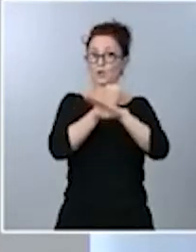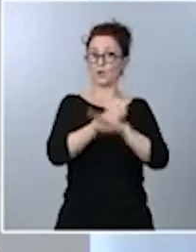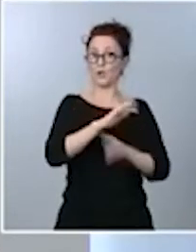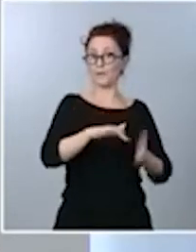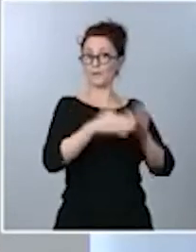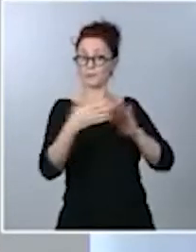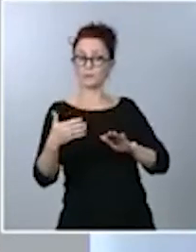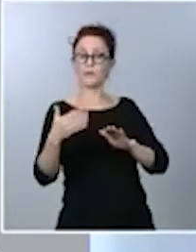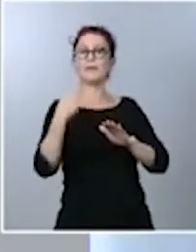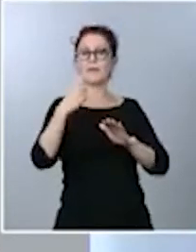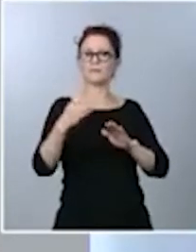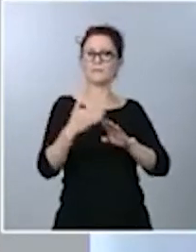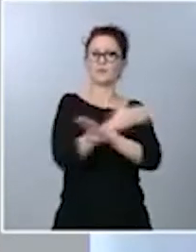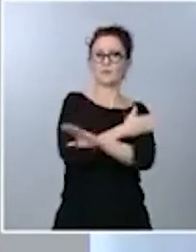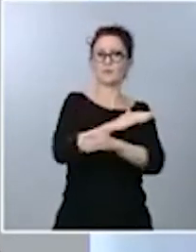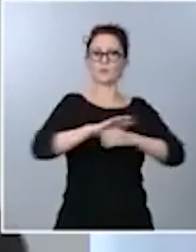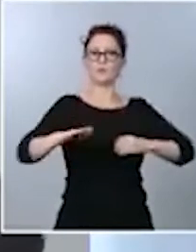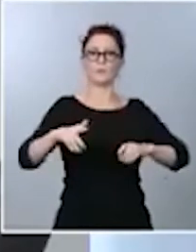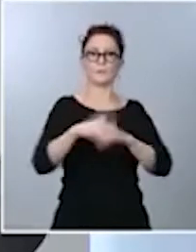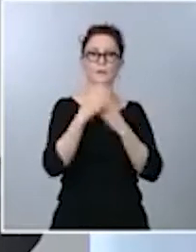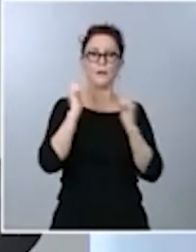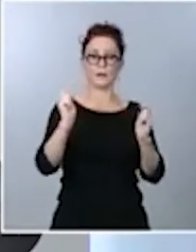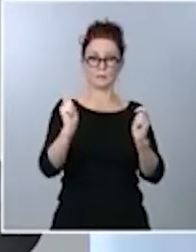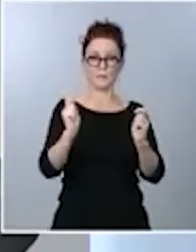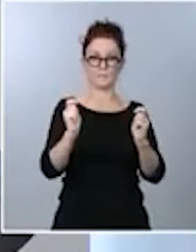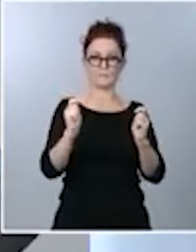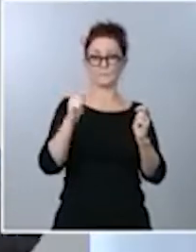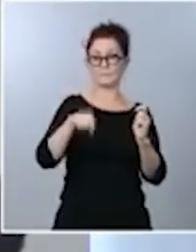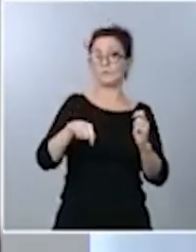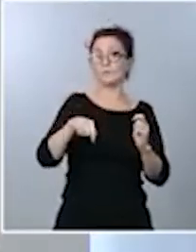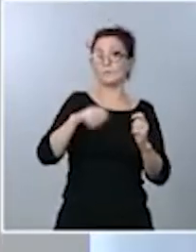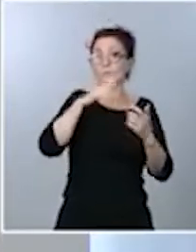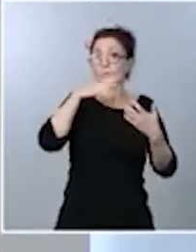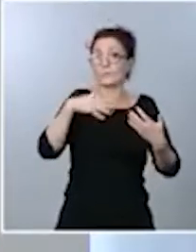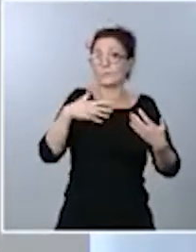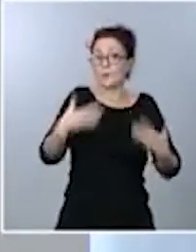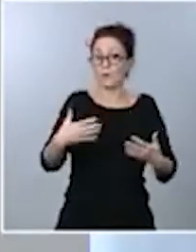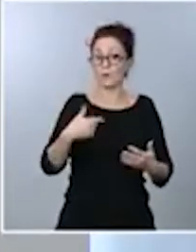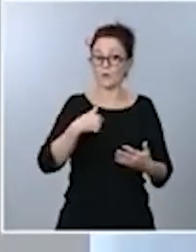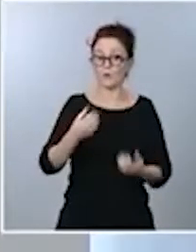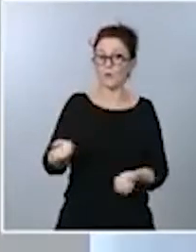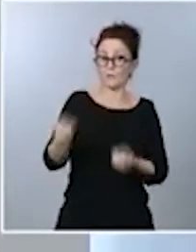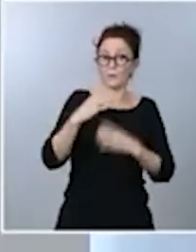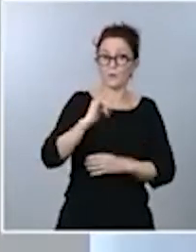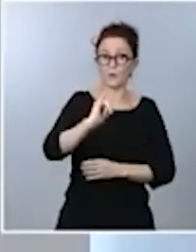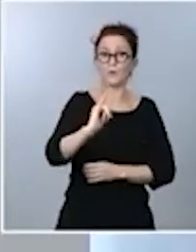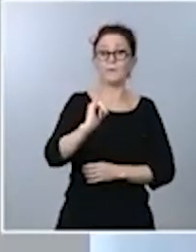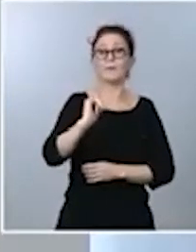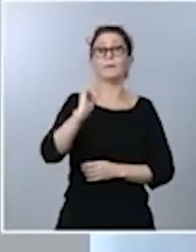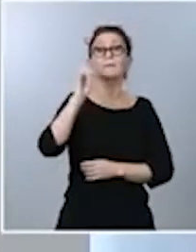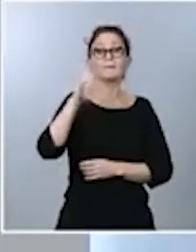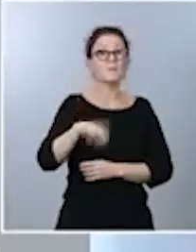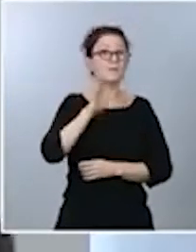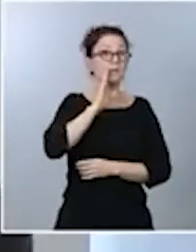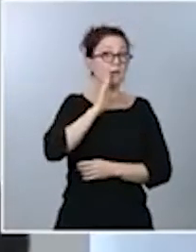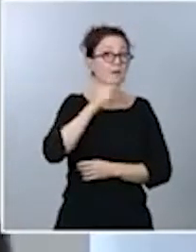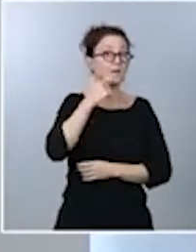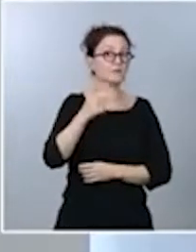de alarma. es la información de la que yo dispongo. Y también he dicho que es una medida, una decisión que ni mucho menos está tomada.